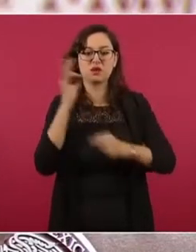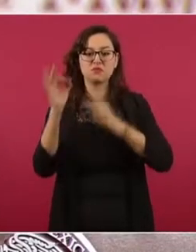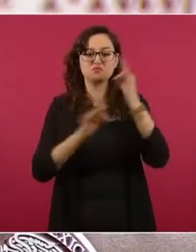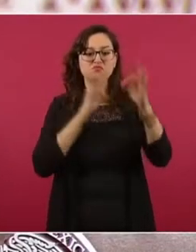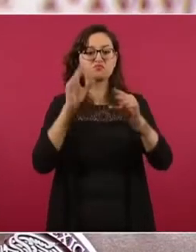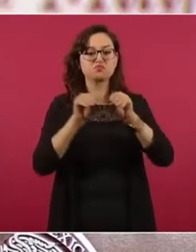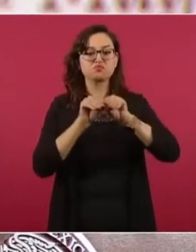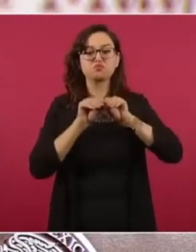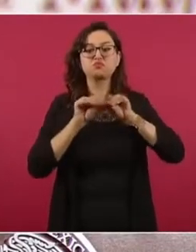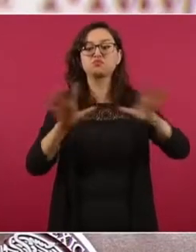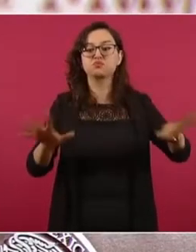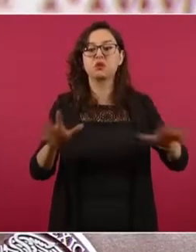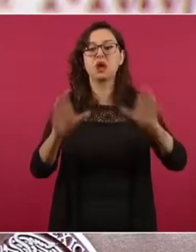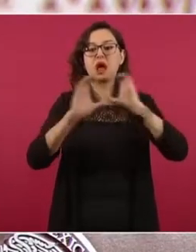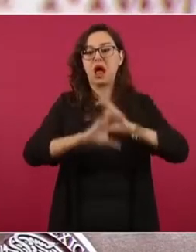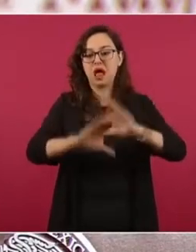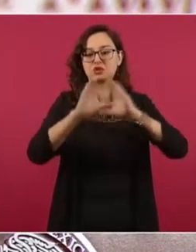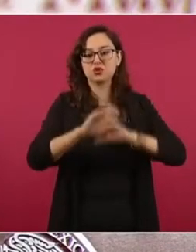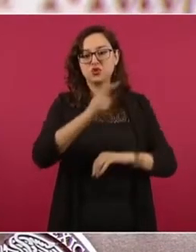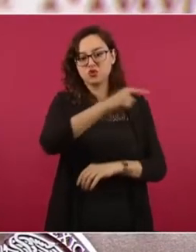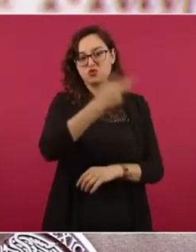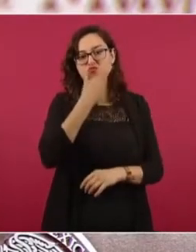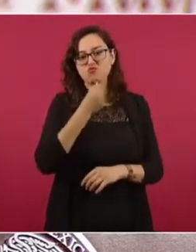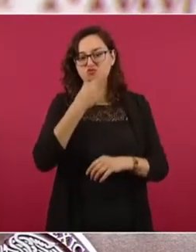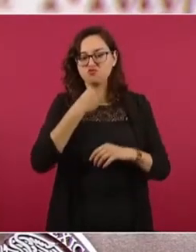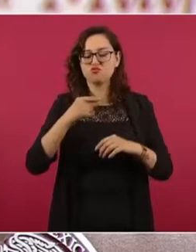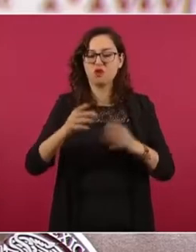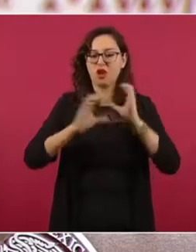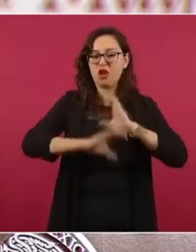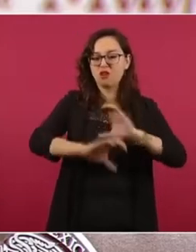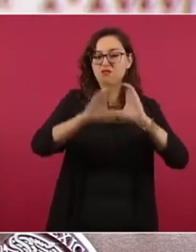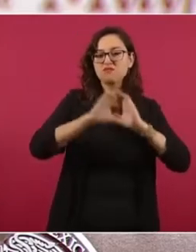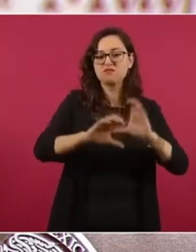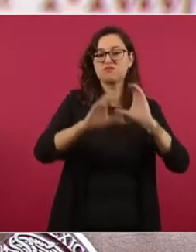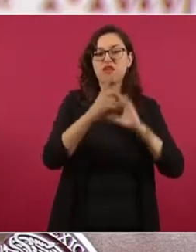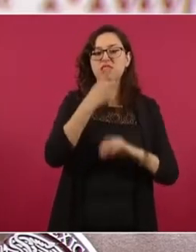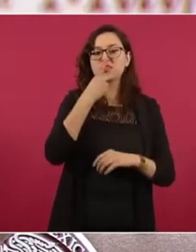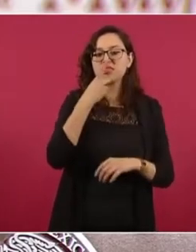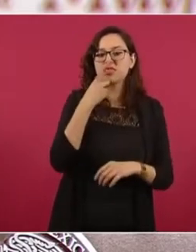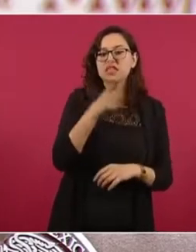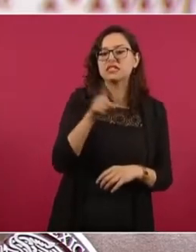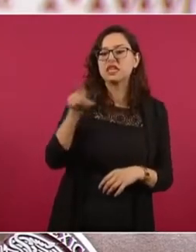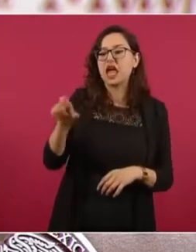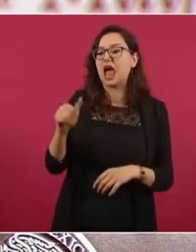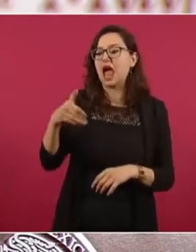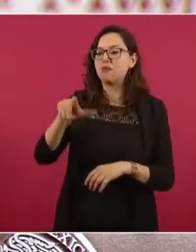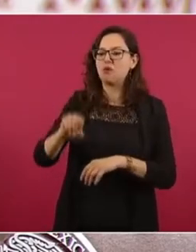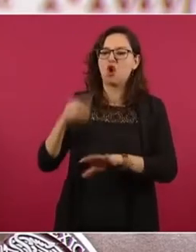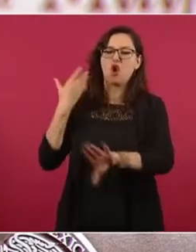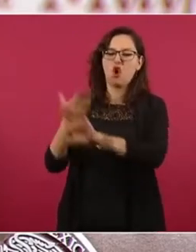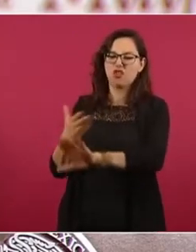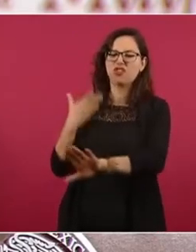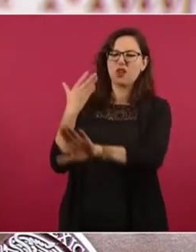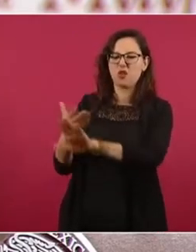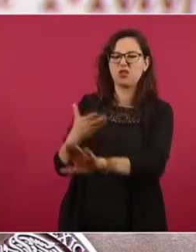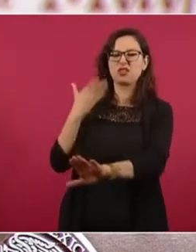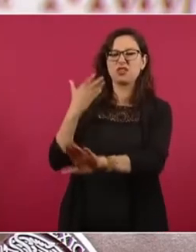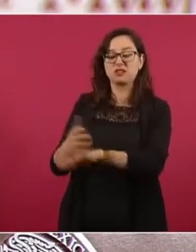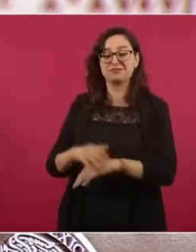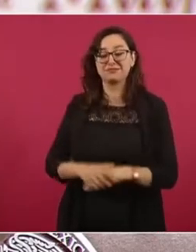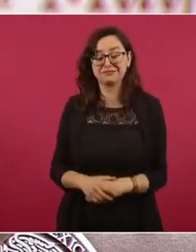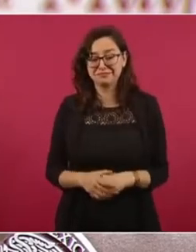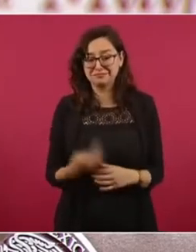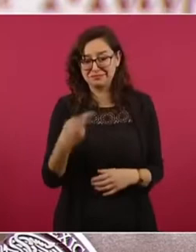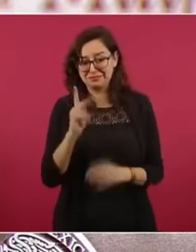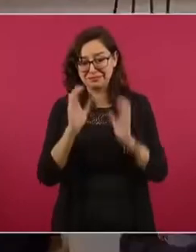en redes sociales, en donde supuestamente se oye al rapero tirándole al gobierno de AMLO. Pero esta canción es